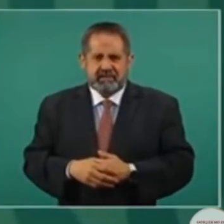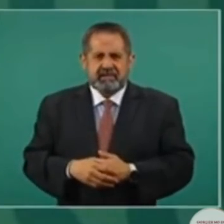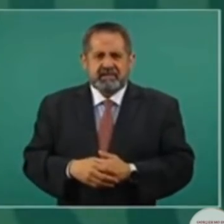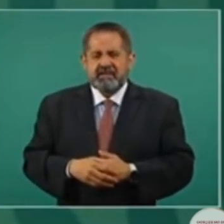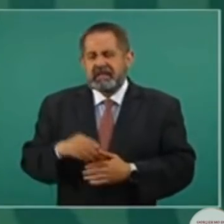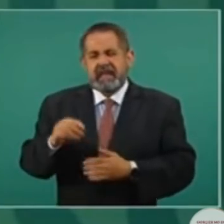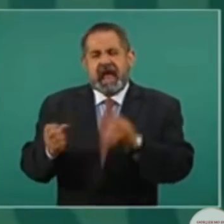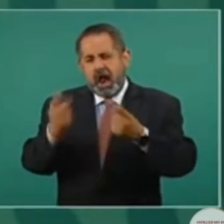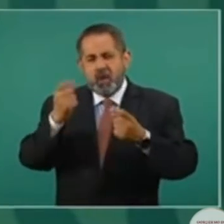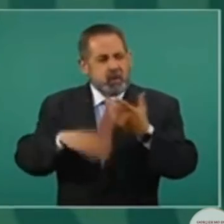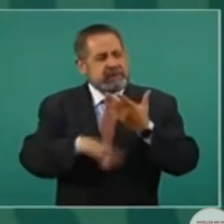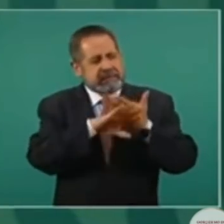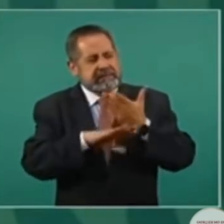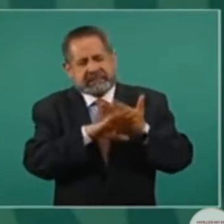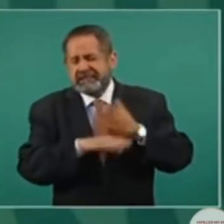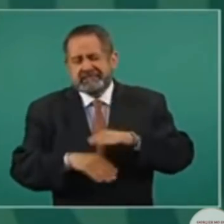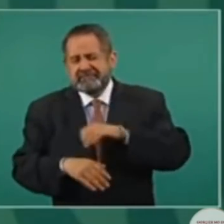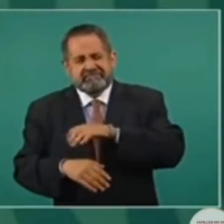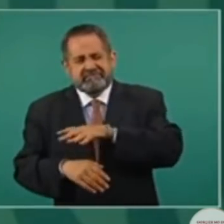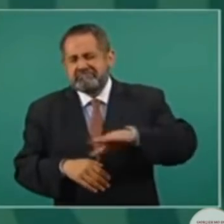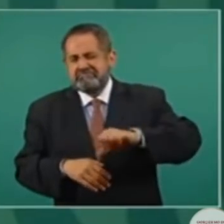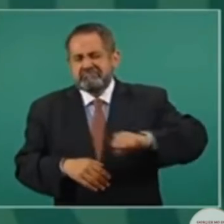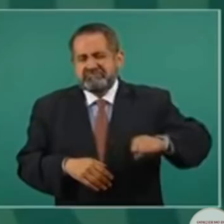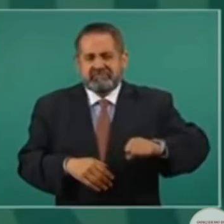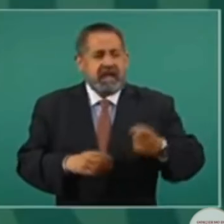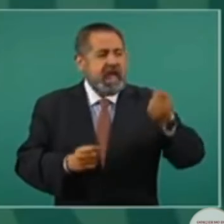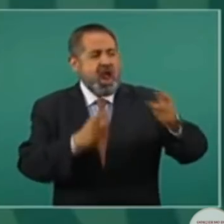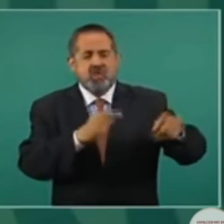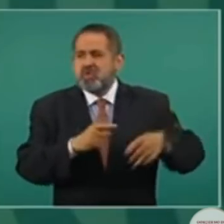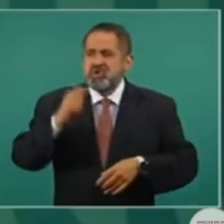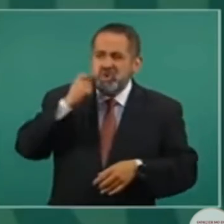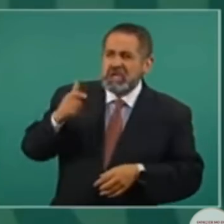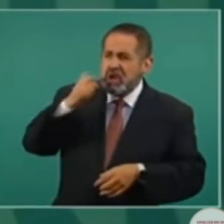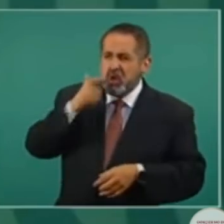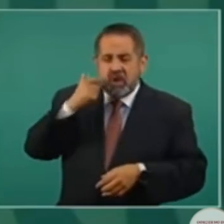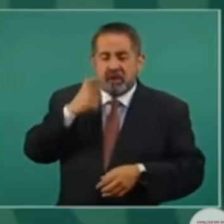oposición conservadora, va a haber reacción, siempre hay.